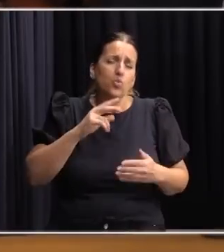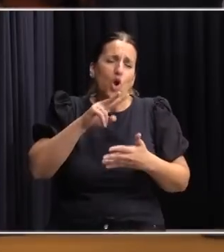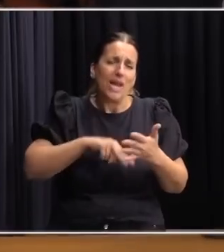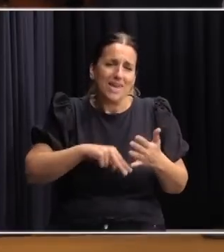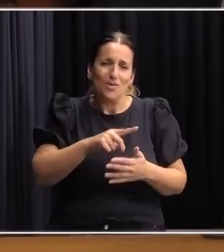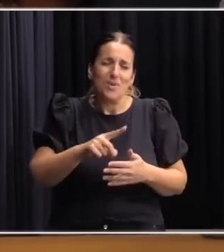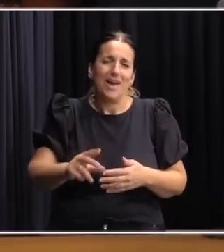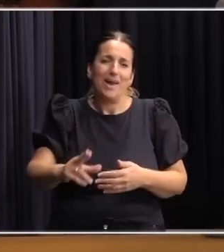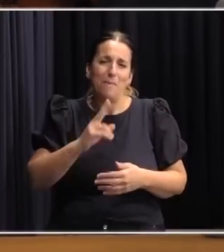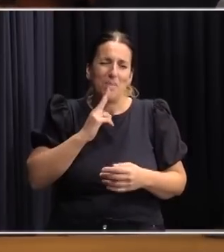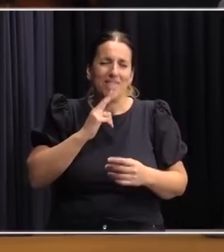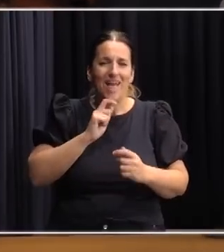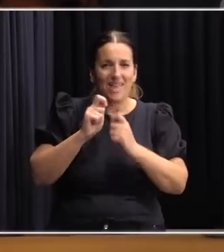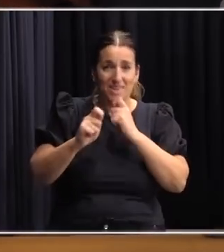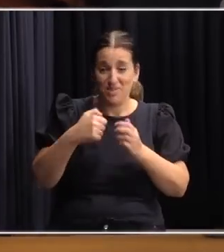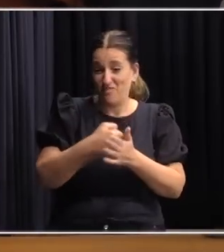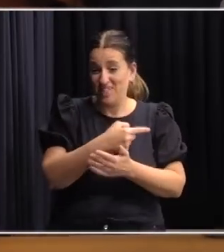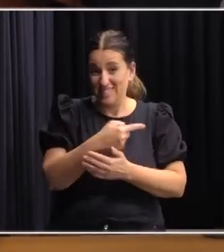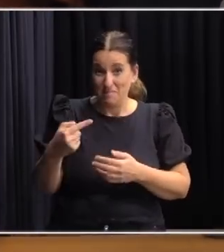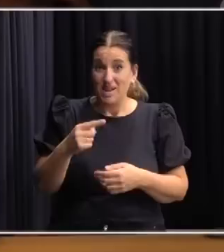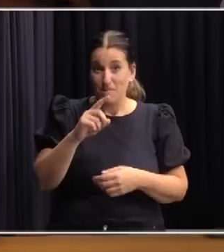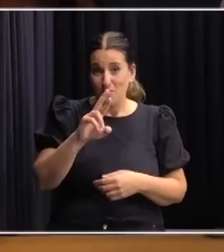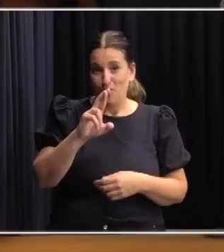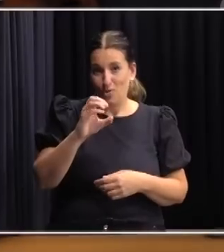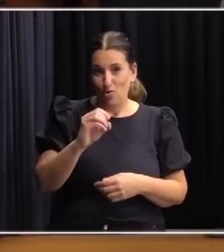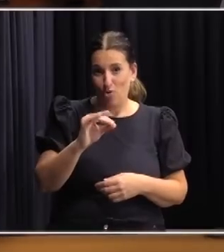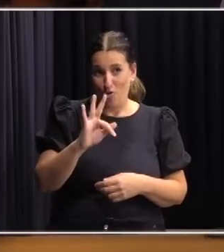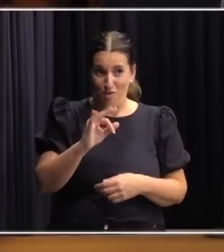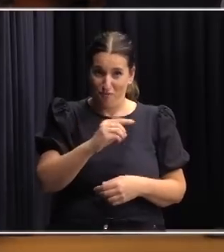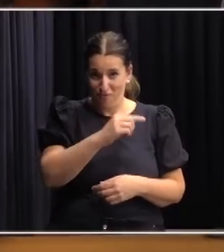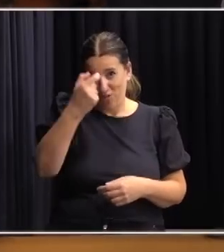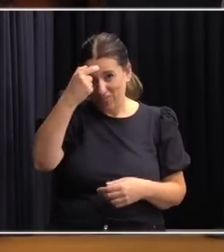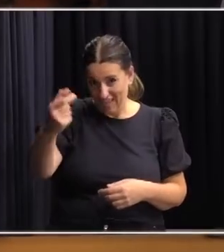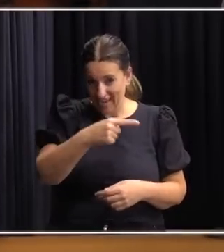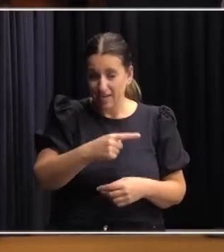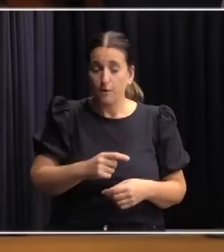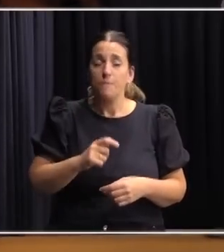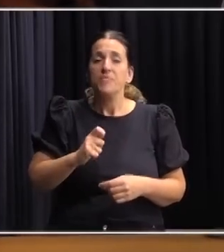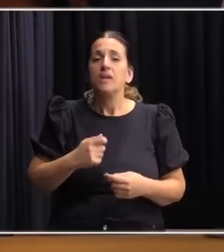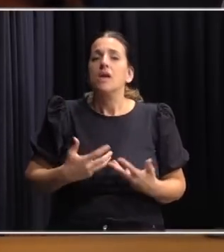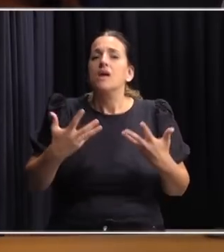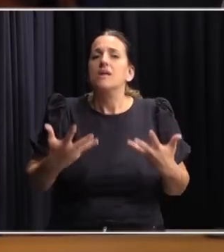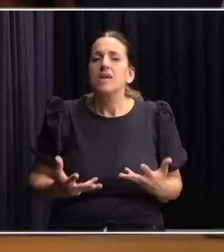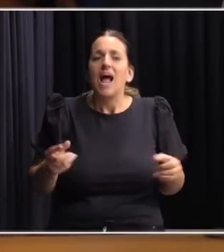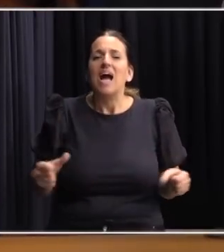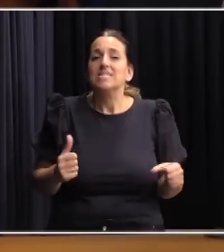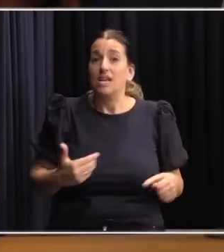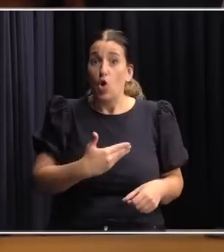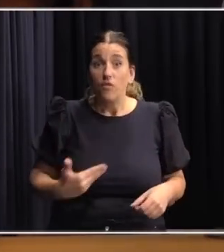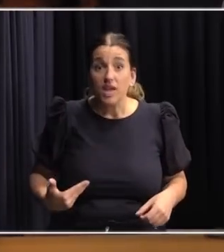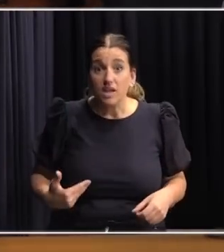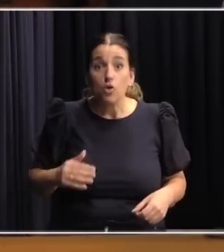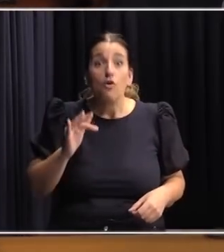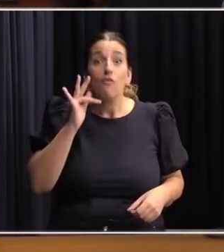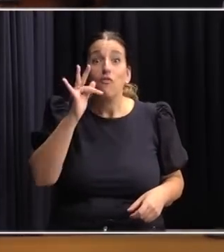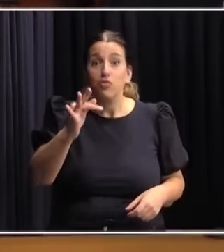a Rodolfo en una entrevista de este fin de semana. es quien tenga aspiración a ser gobierno en el